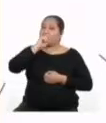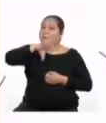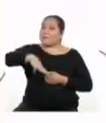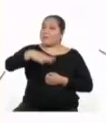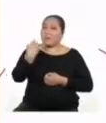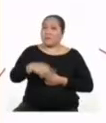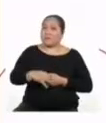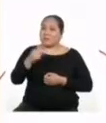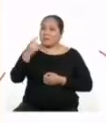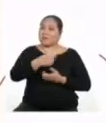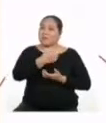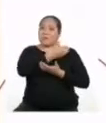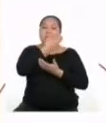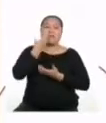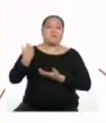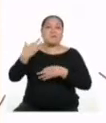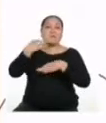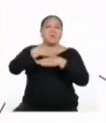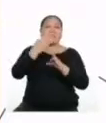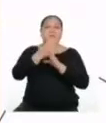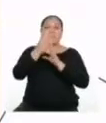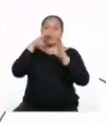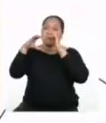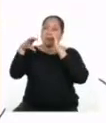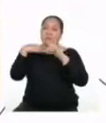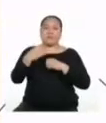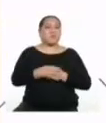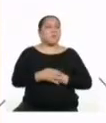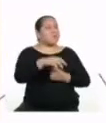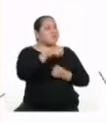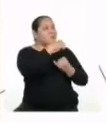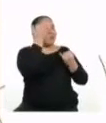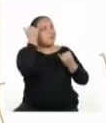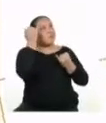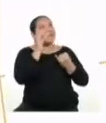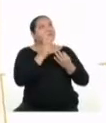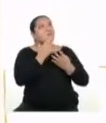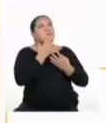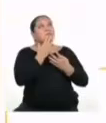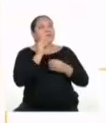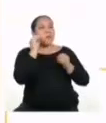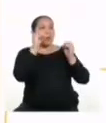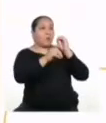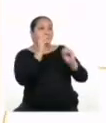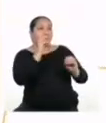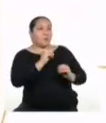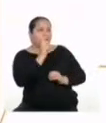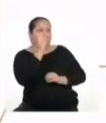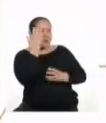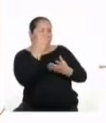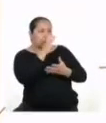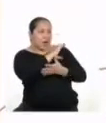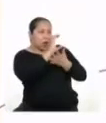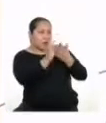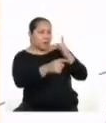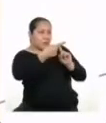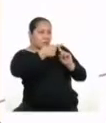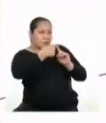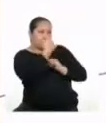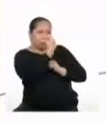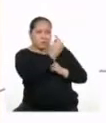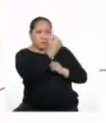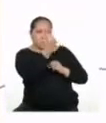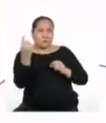presente como parte de la mejor forma de comunicarnos. Otra idea podría ser resaltar los aspectos positivos de cada uno de